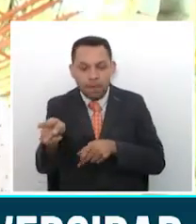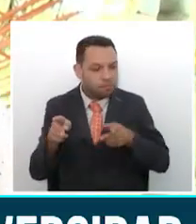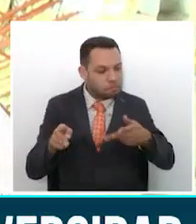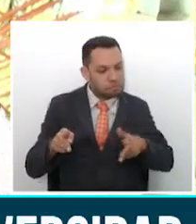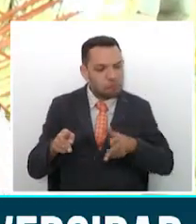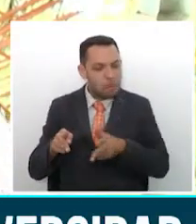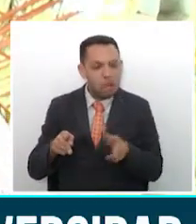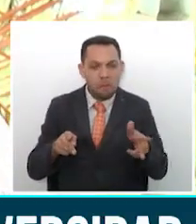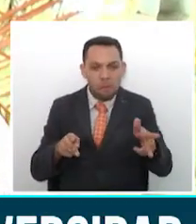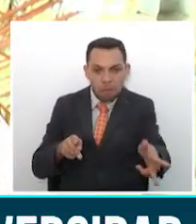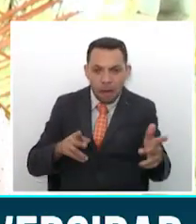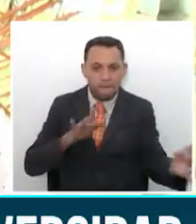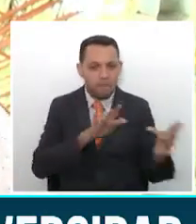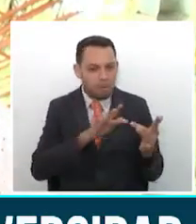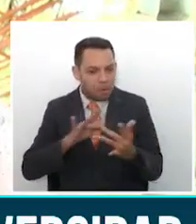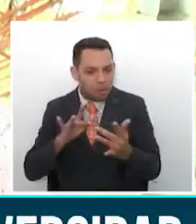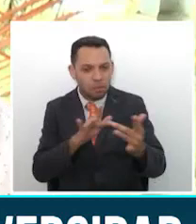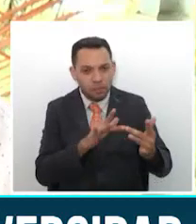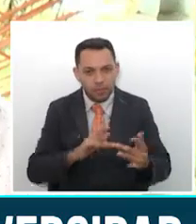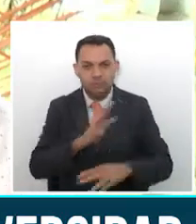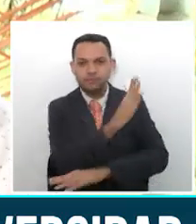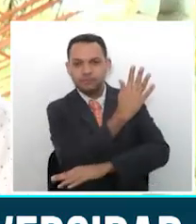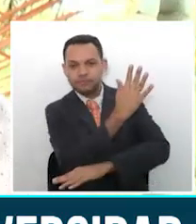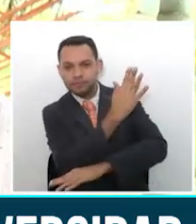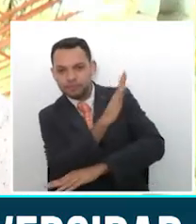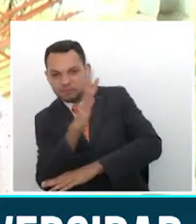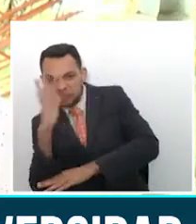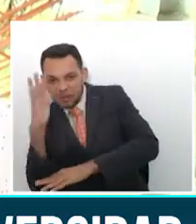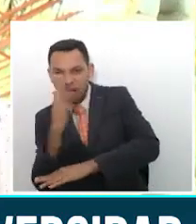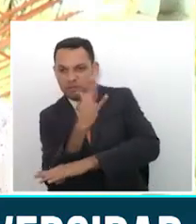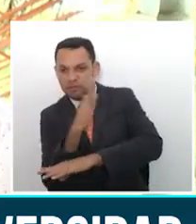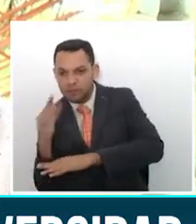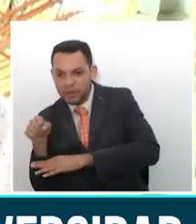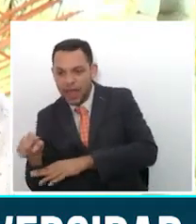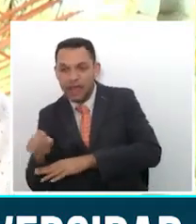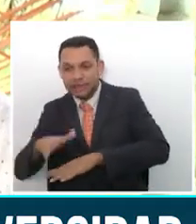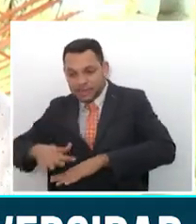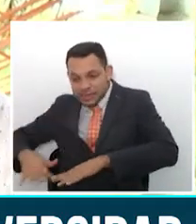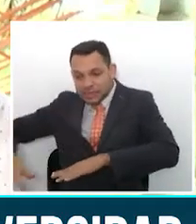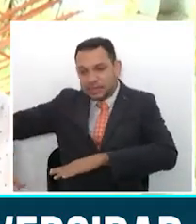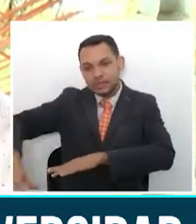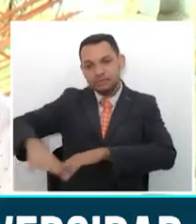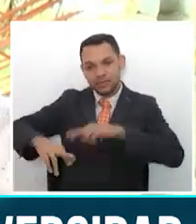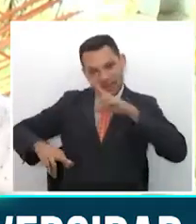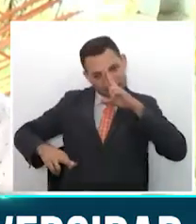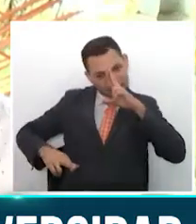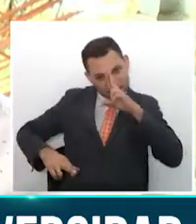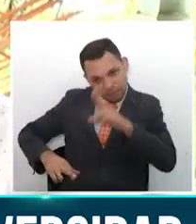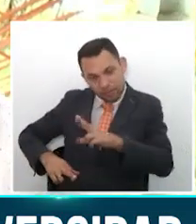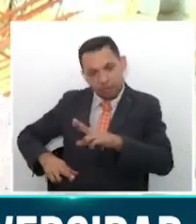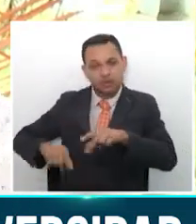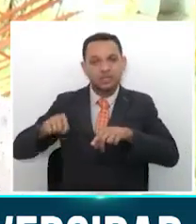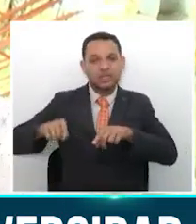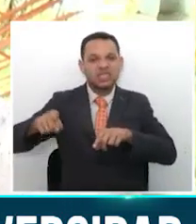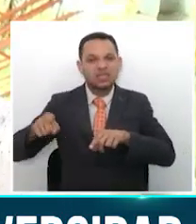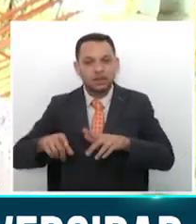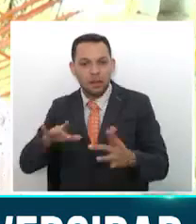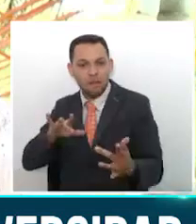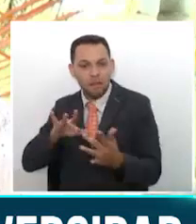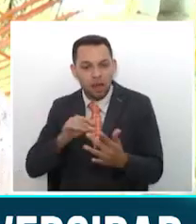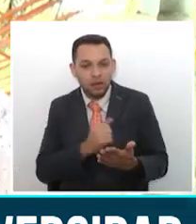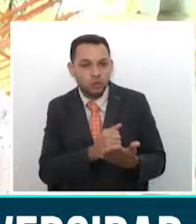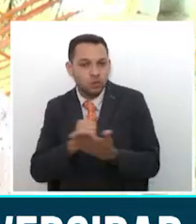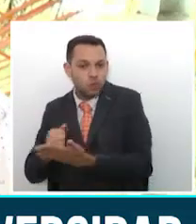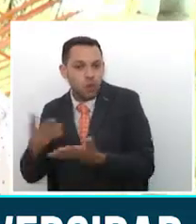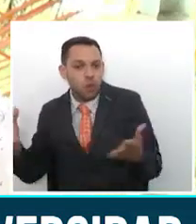la conectividad que necesitamos para que los bosques, para que todas estas especies de fauna y flora que necesitan la dispersión puedan tener la